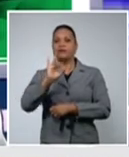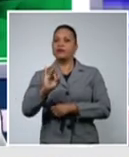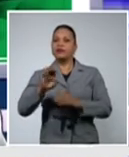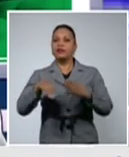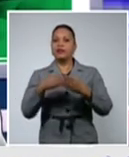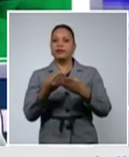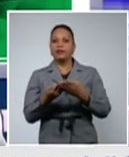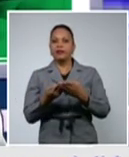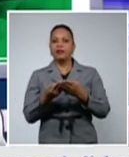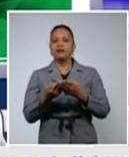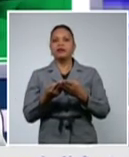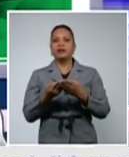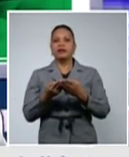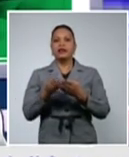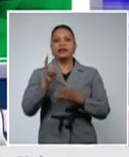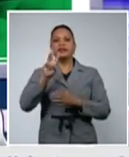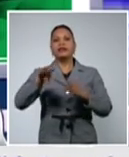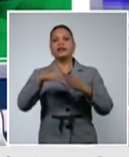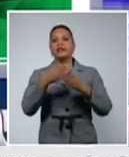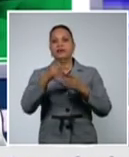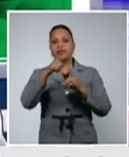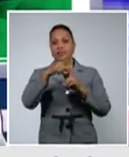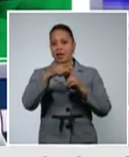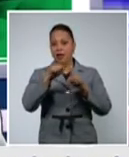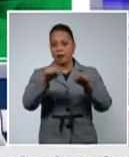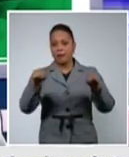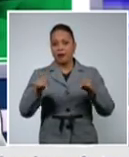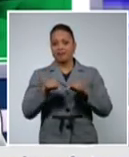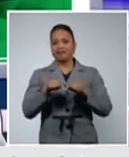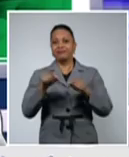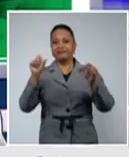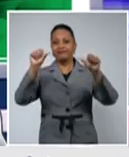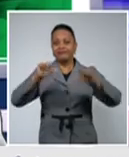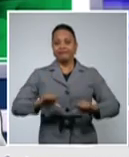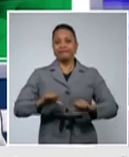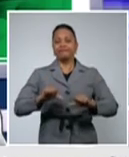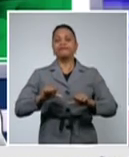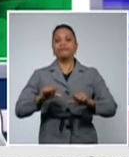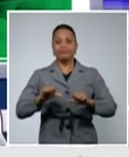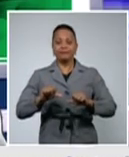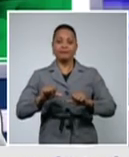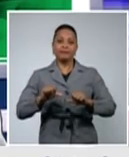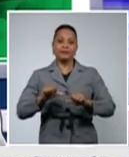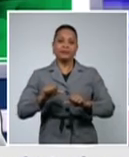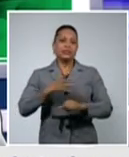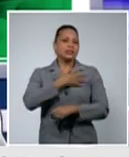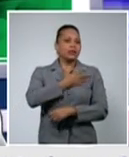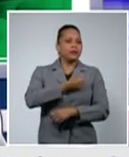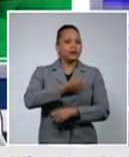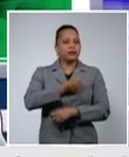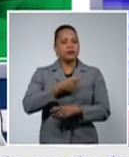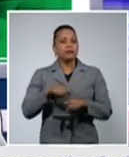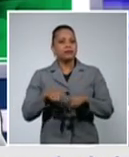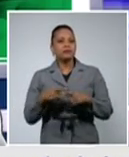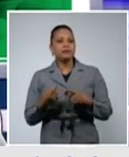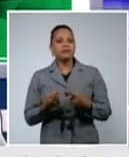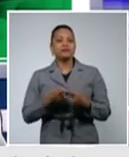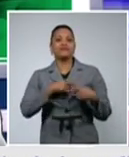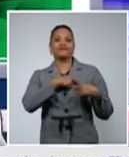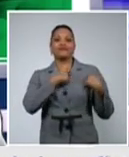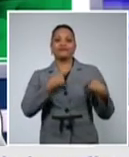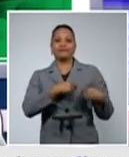en tres días en terapia intensiva, pues lamentablemente hizo una parada